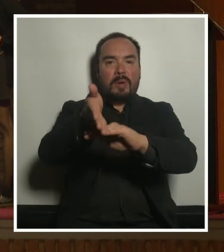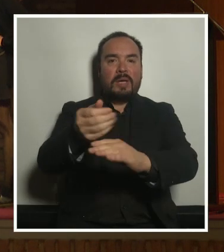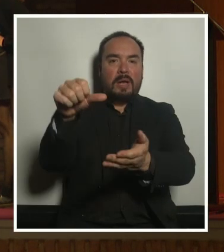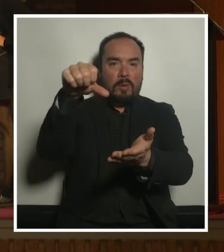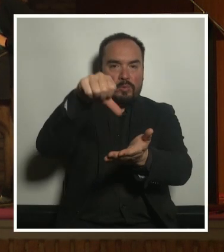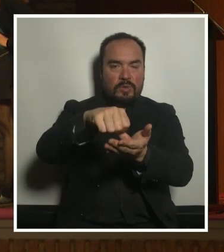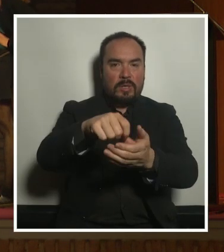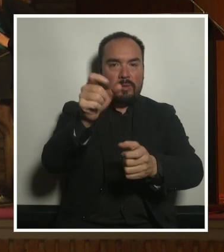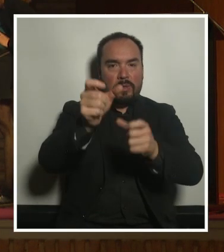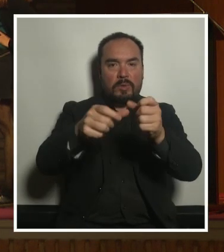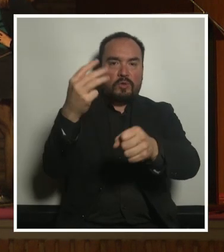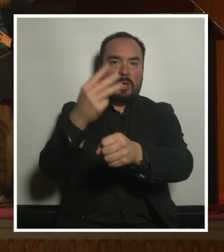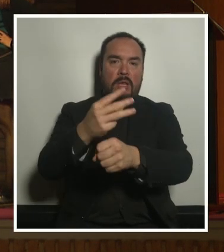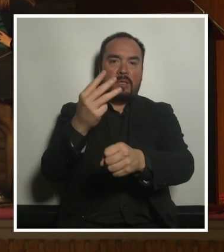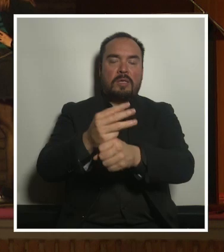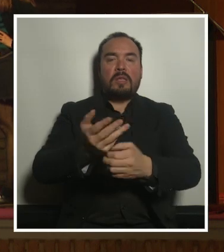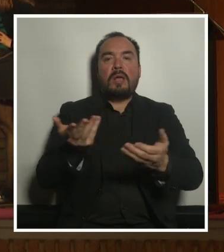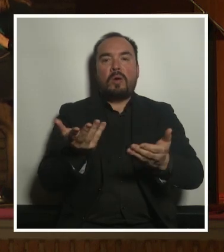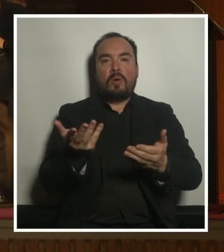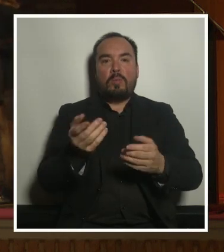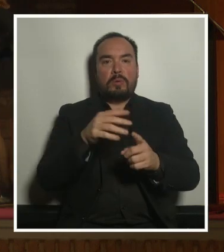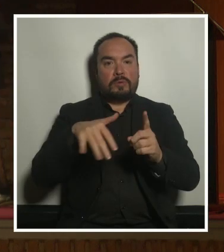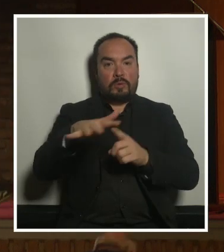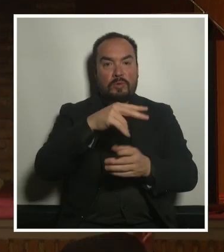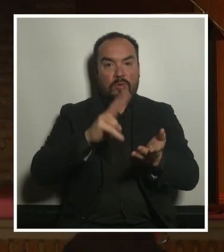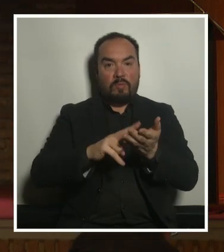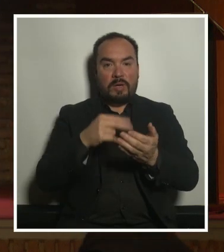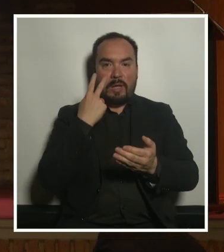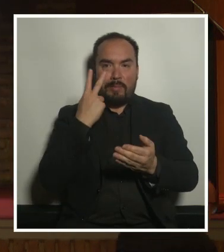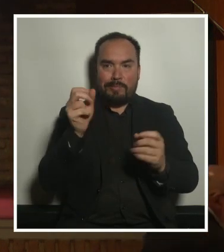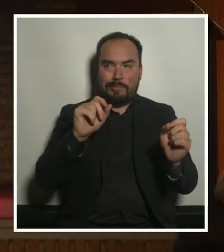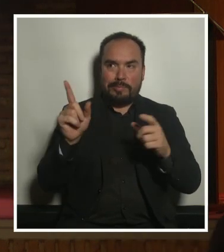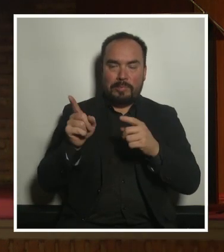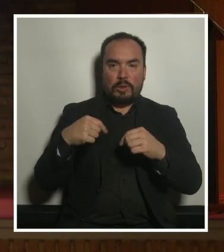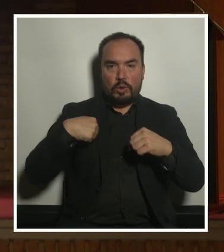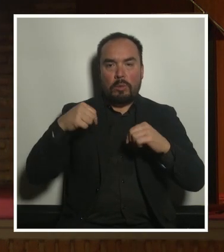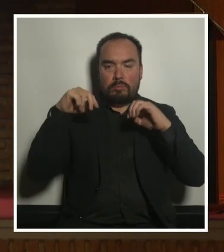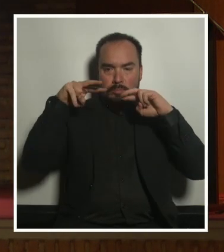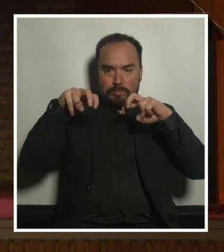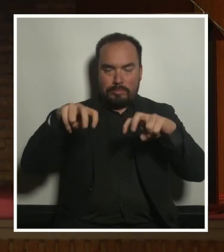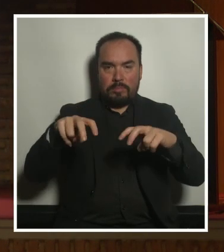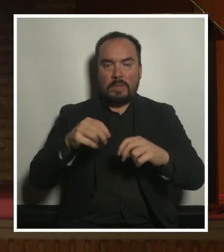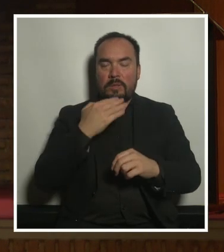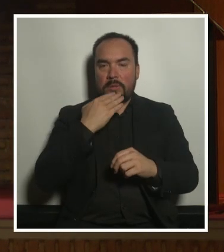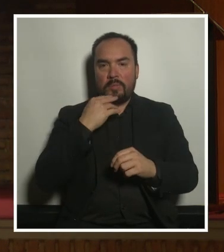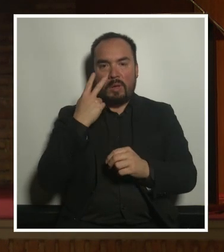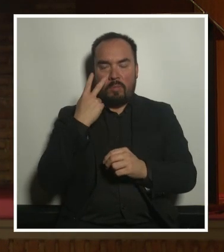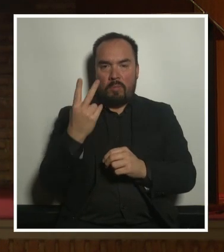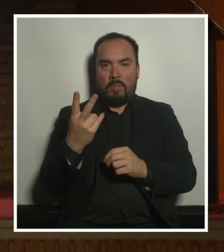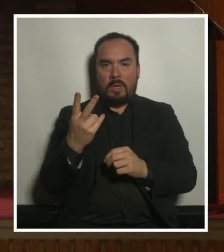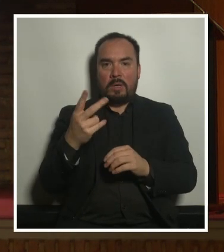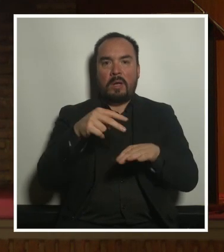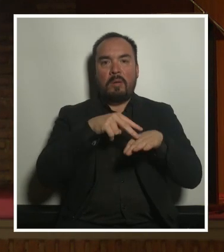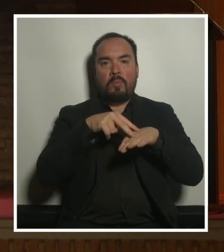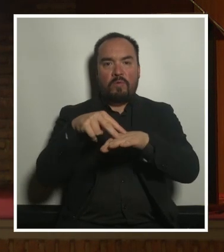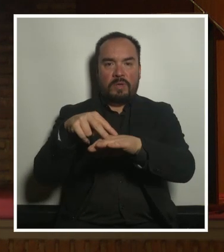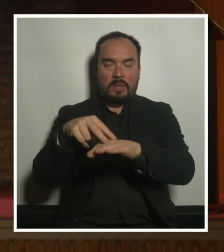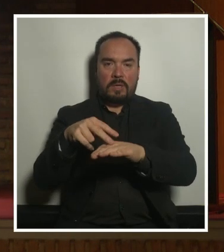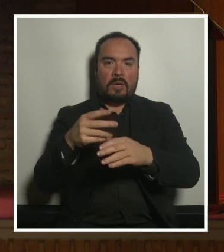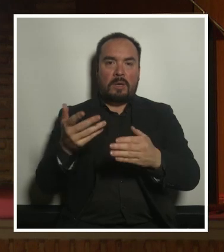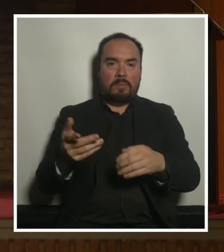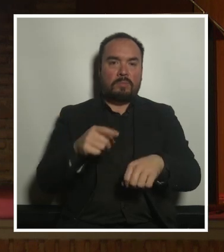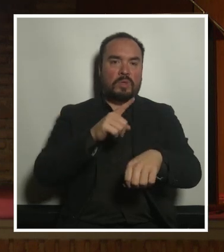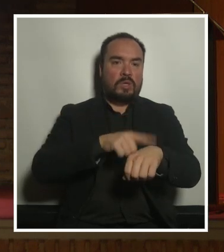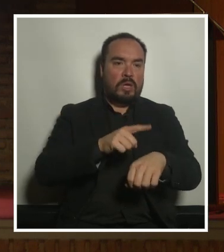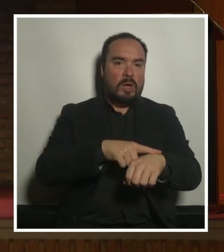para personas mayores eso es un caso real que estoy estudiando cómo es la movilidad los itinerarios si tenemos por ejemplo